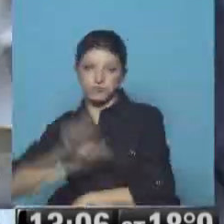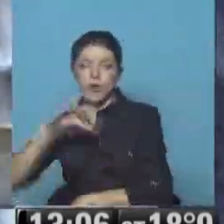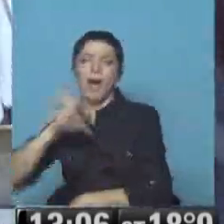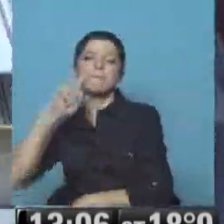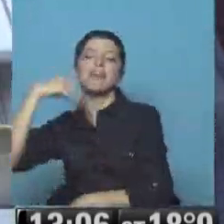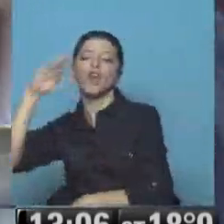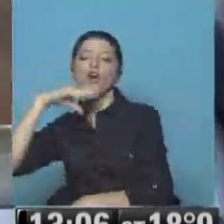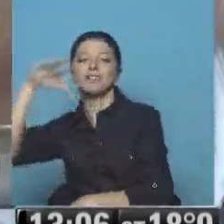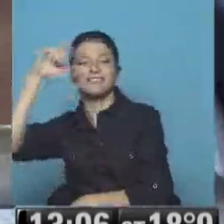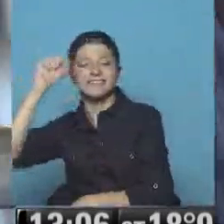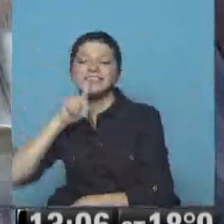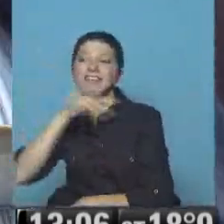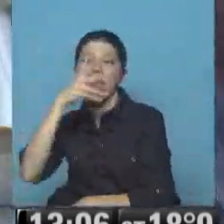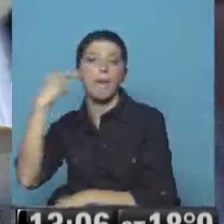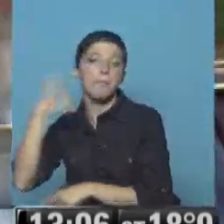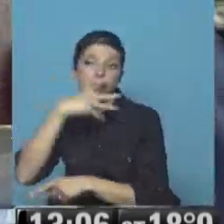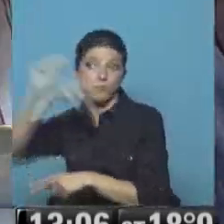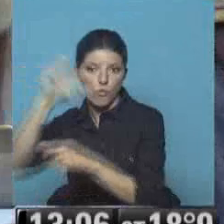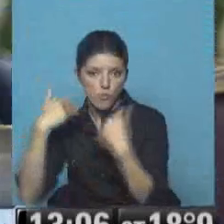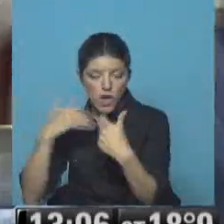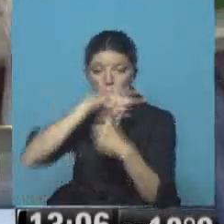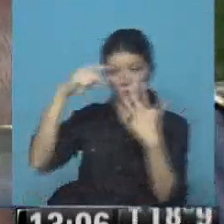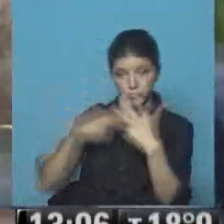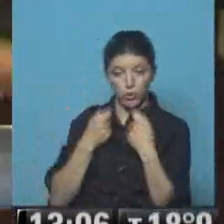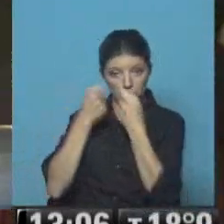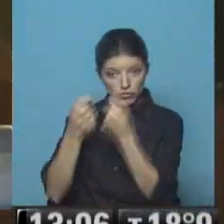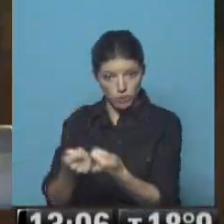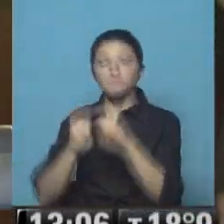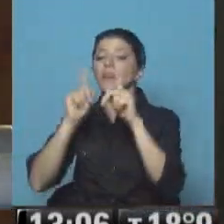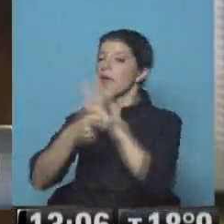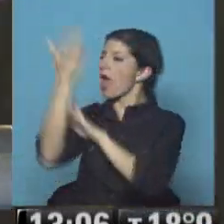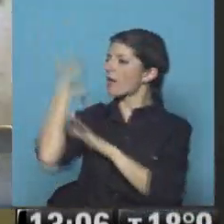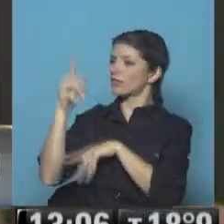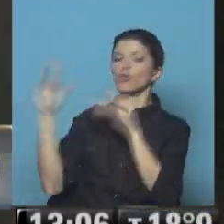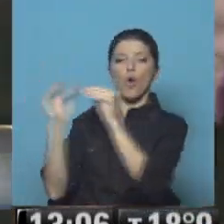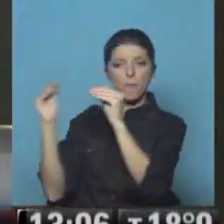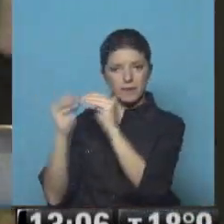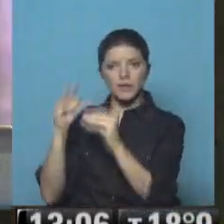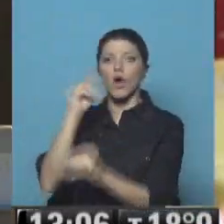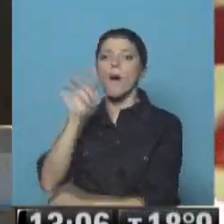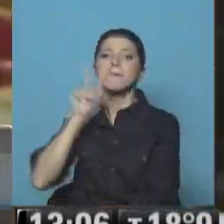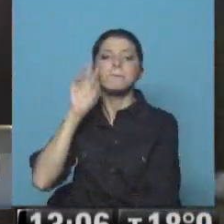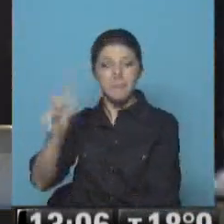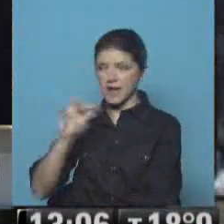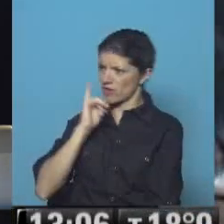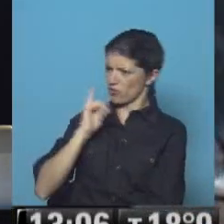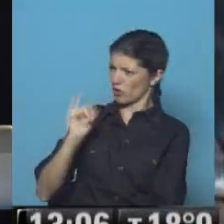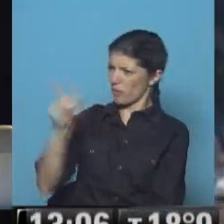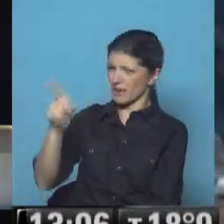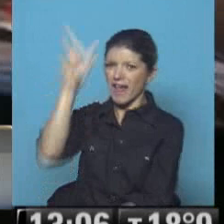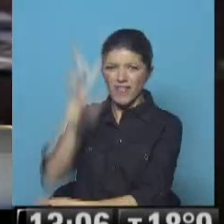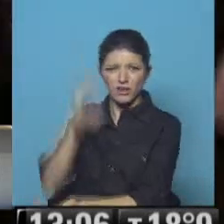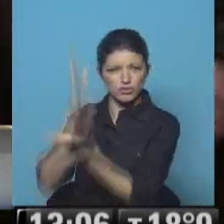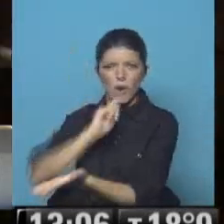impulso y apoyo. Incluso, denunció públicamente a su correligionario laborista, Tony Blair, acusándolo de violar los derechos